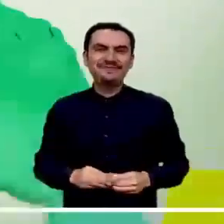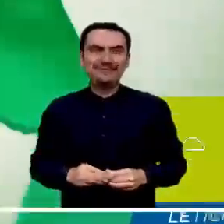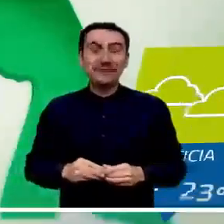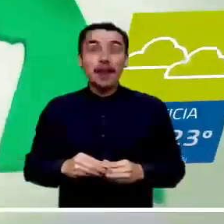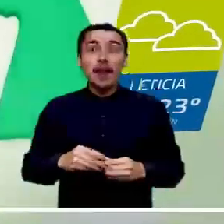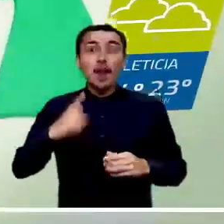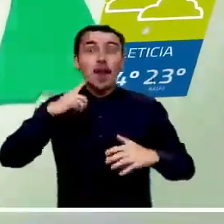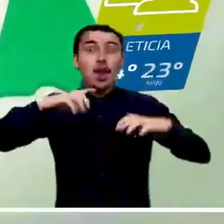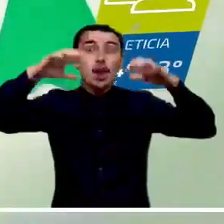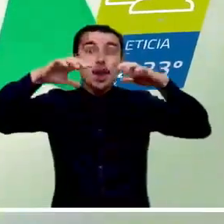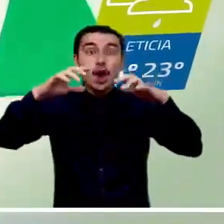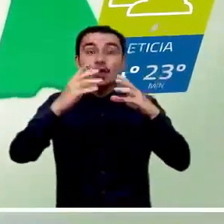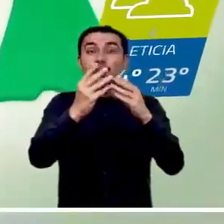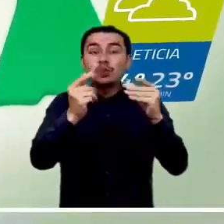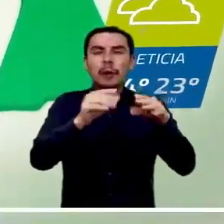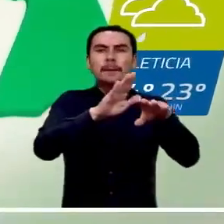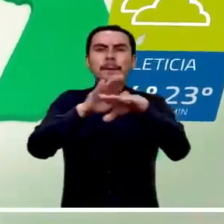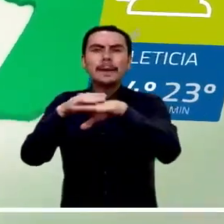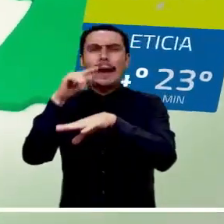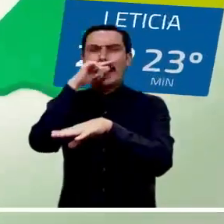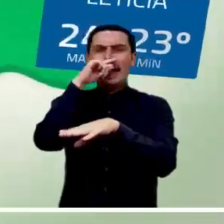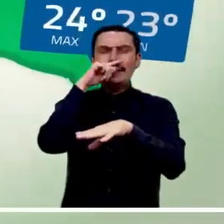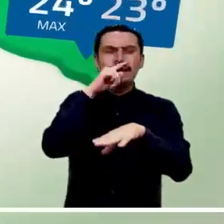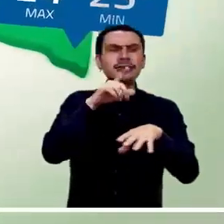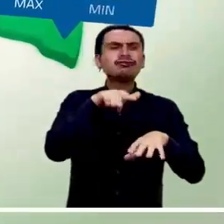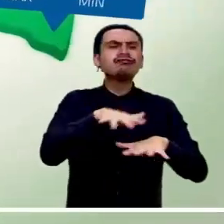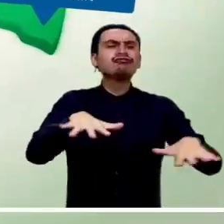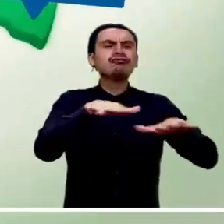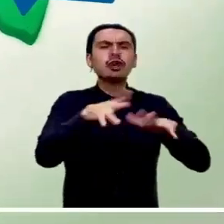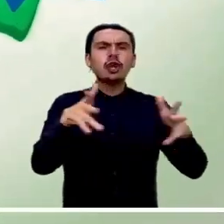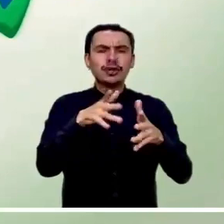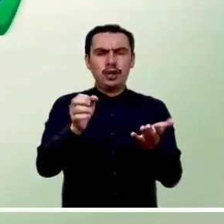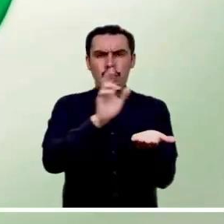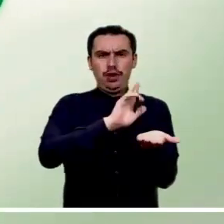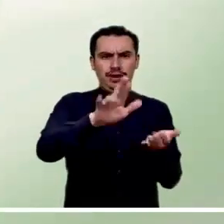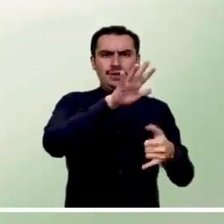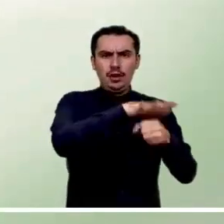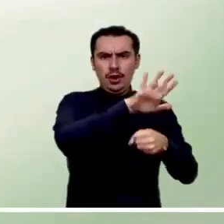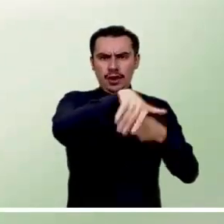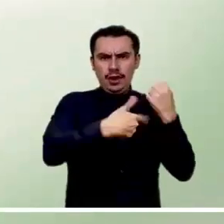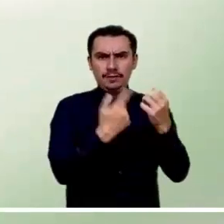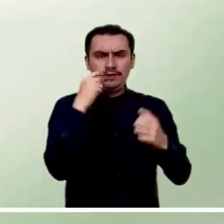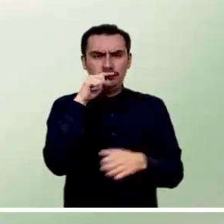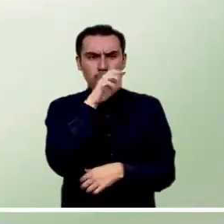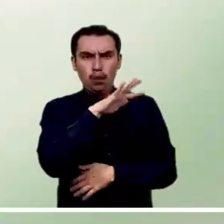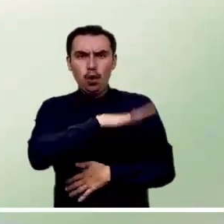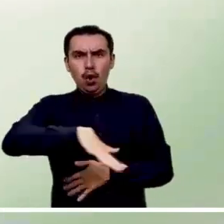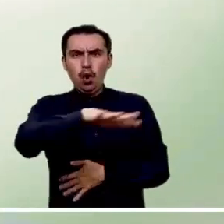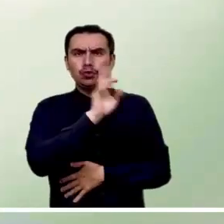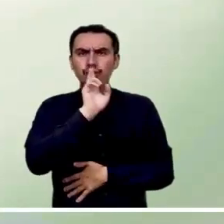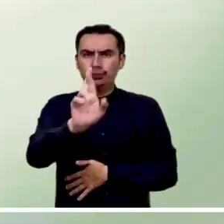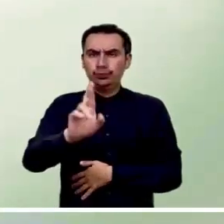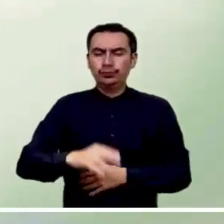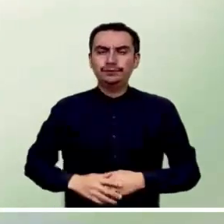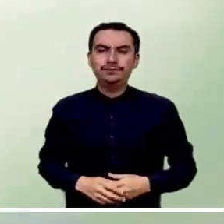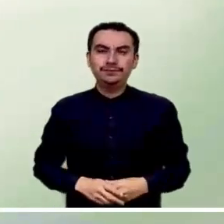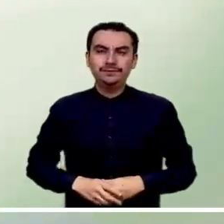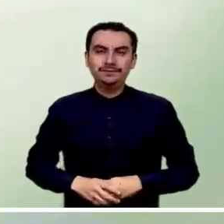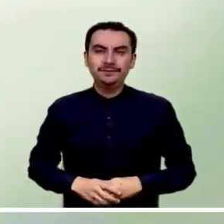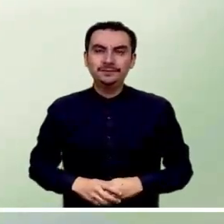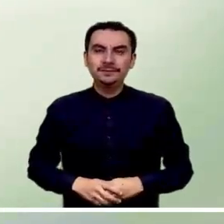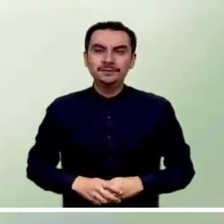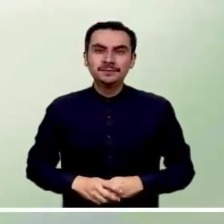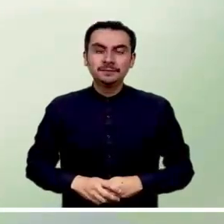nubes dominarán el cielo amazónico, lo que podría activar algunas lloviznas en zonas del sur de Amazonas y occidente de